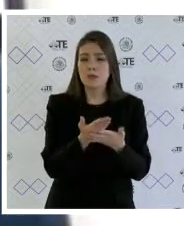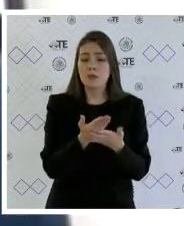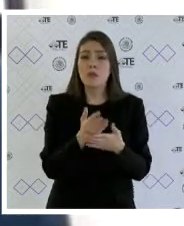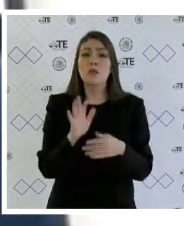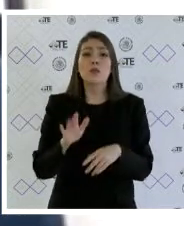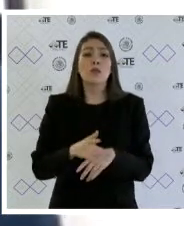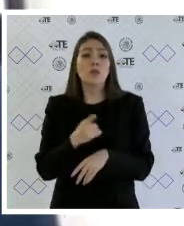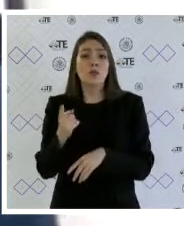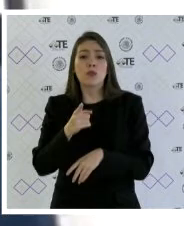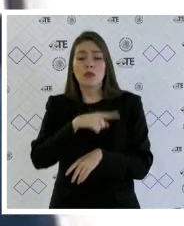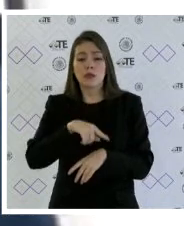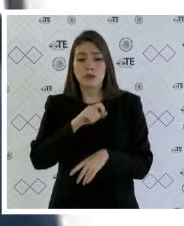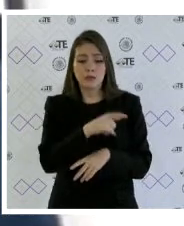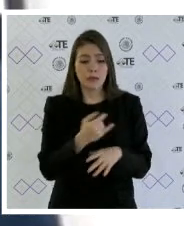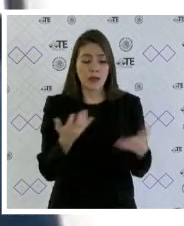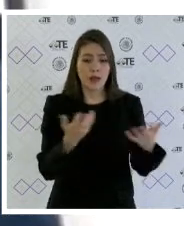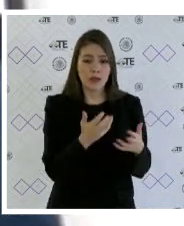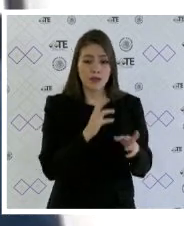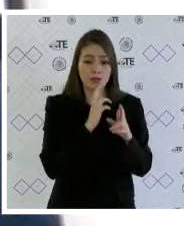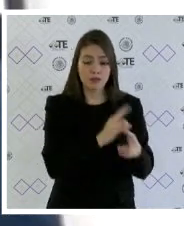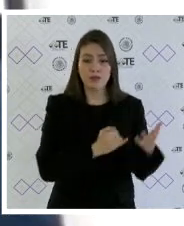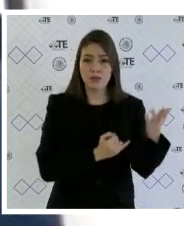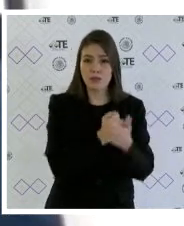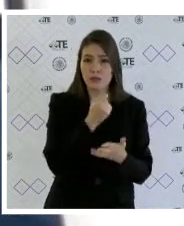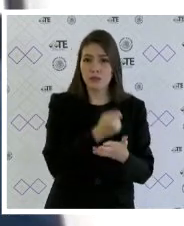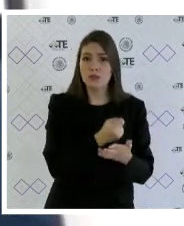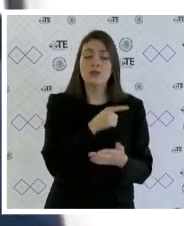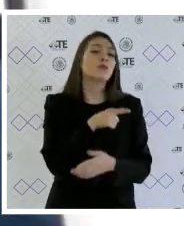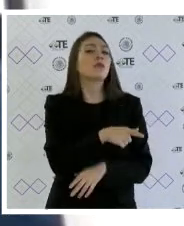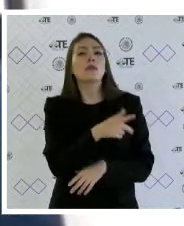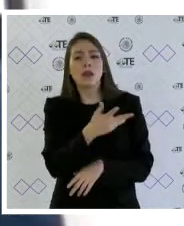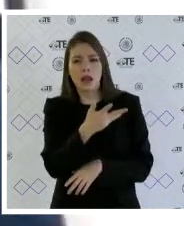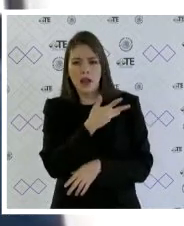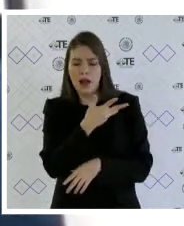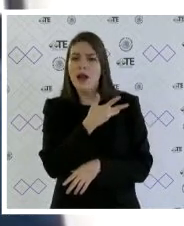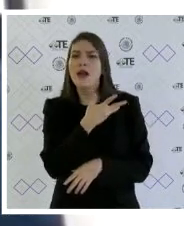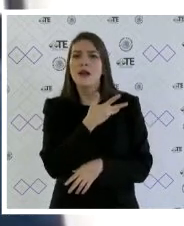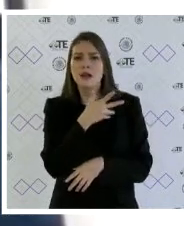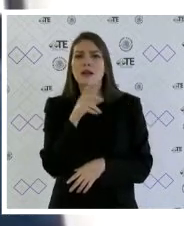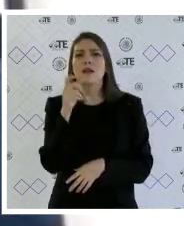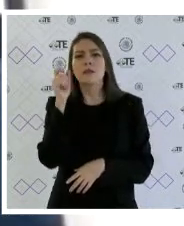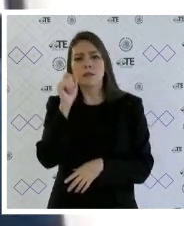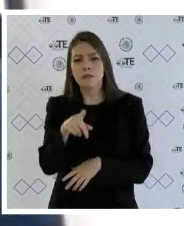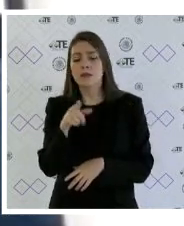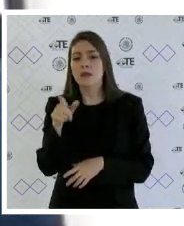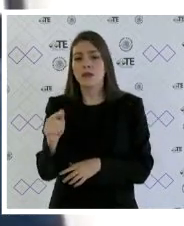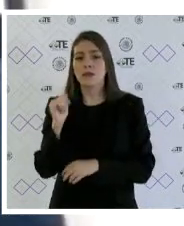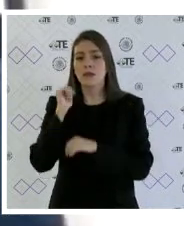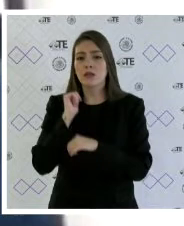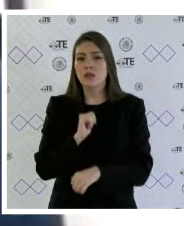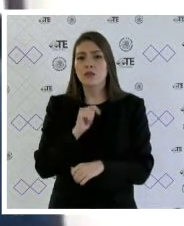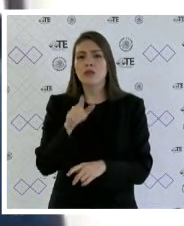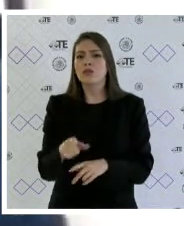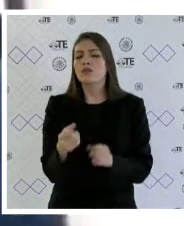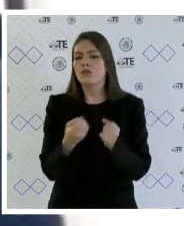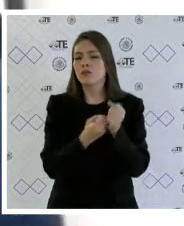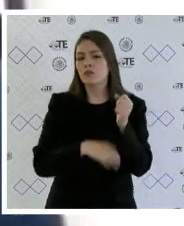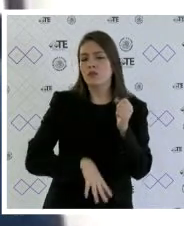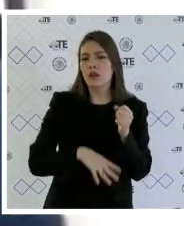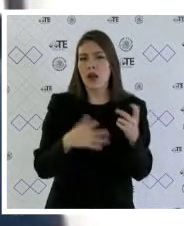de la resolución impuñada se observa que sí existe tal pronunciamiento, mismo que la parte actora omitió controvertir.